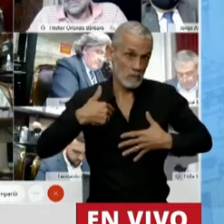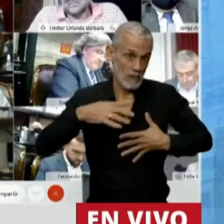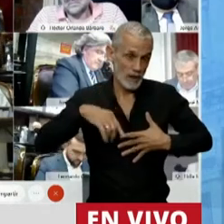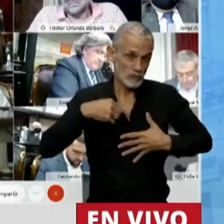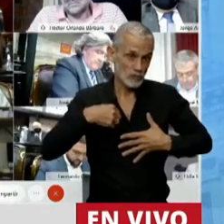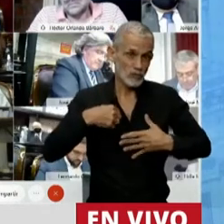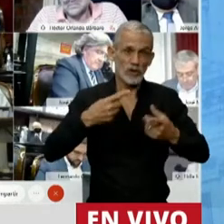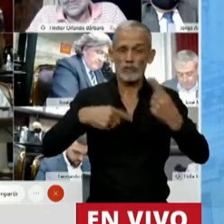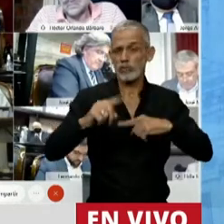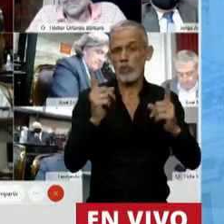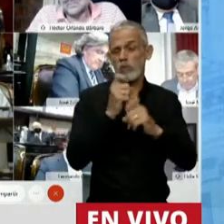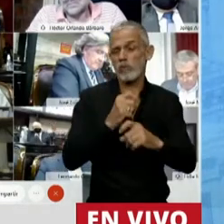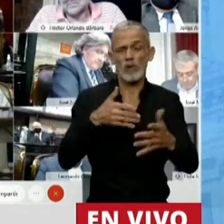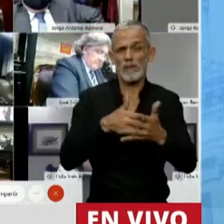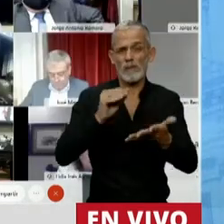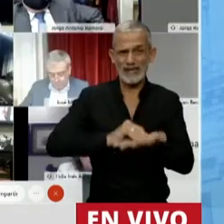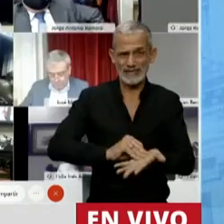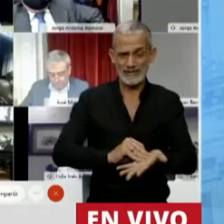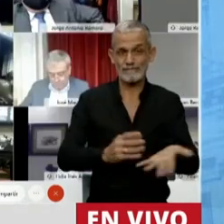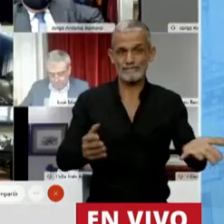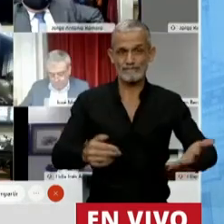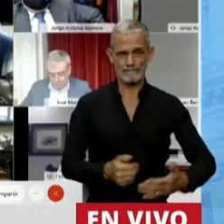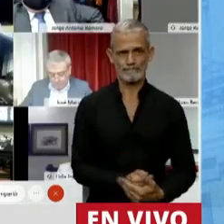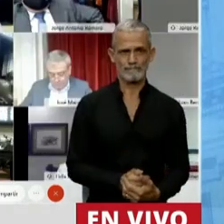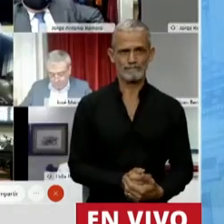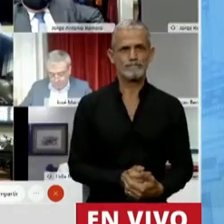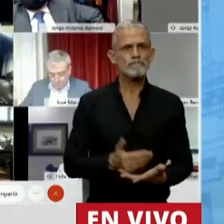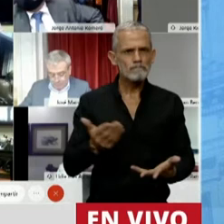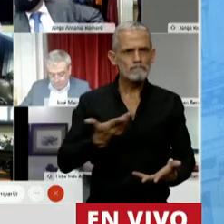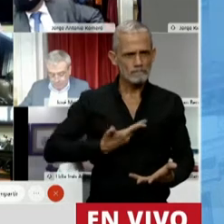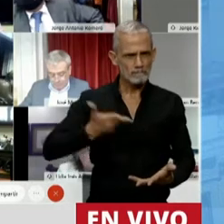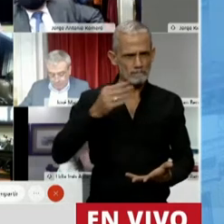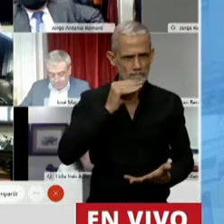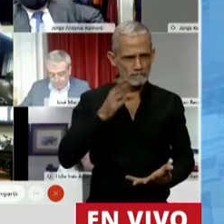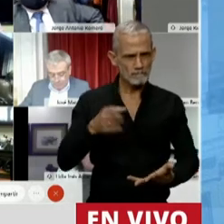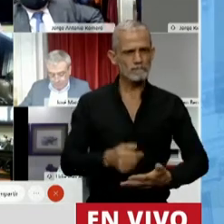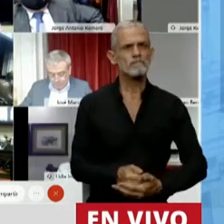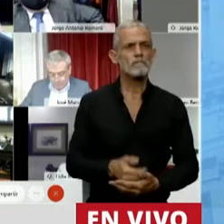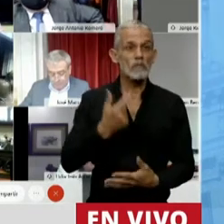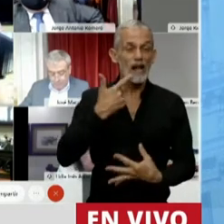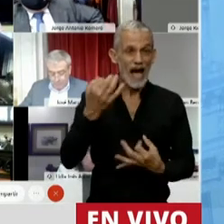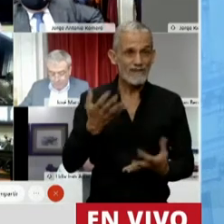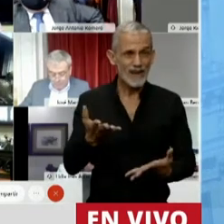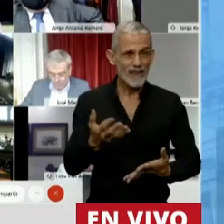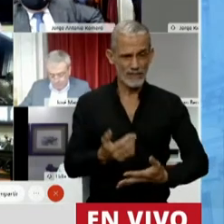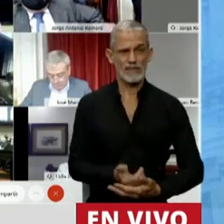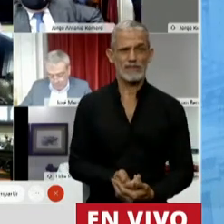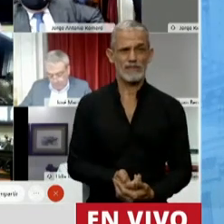un nuevo problema. Pero, señor Presidente, la verdad es que